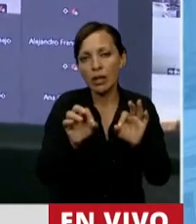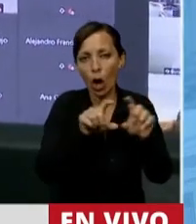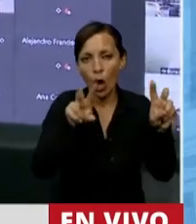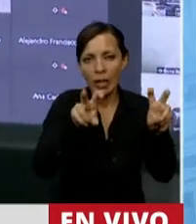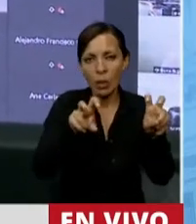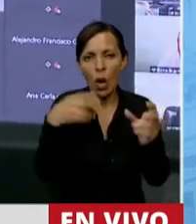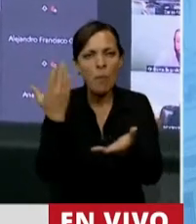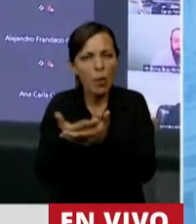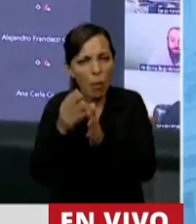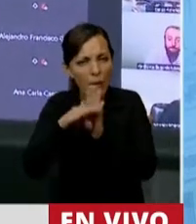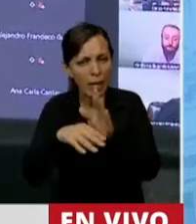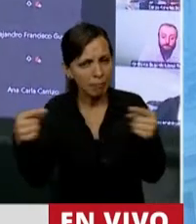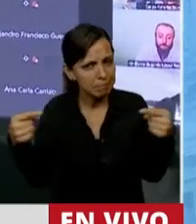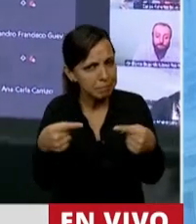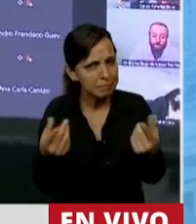lo que se propone.